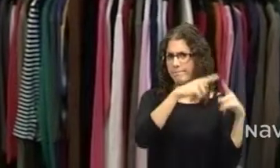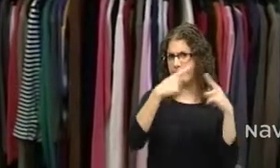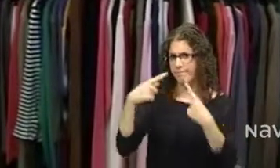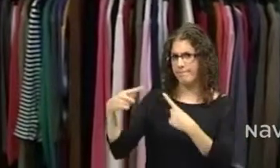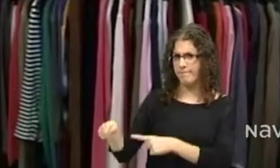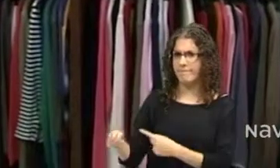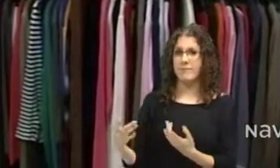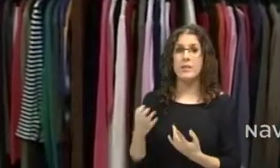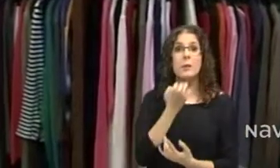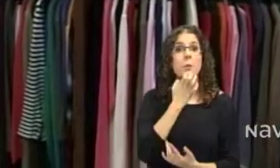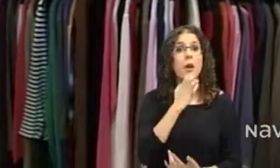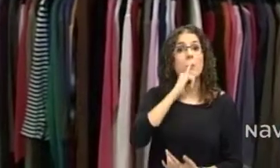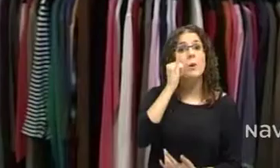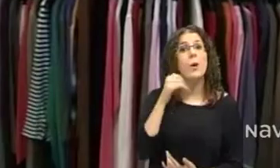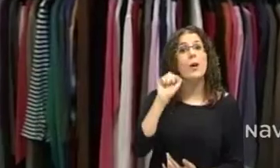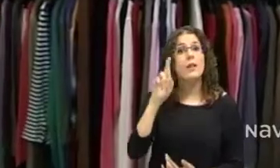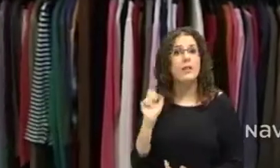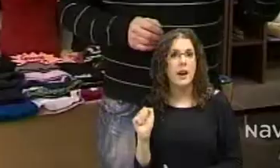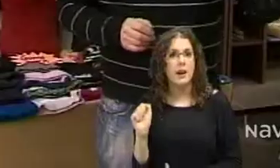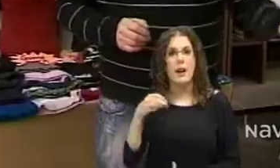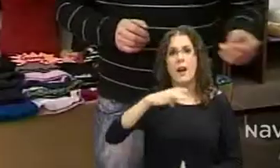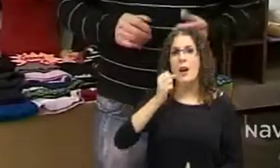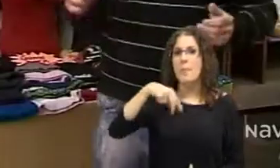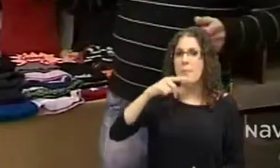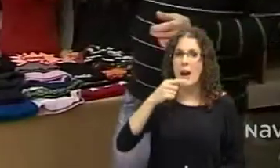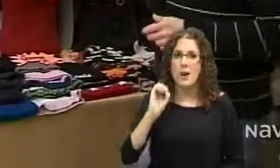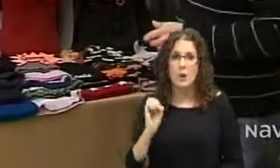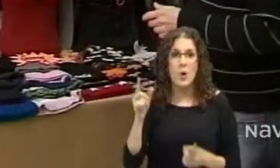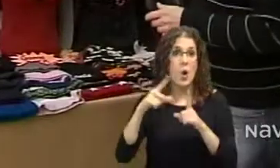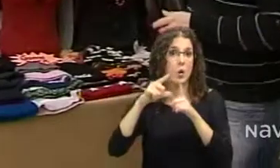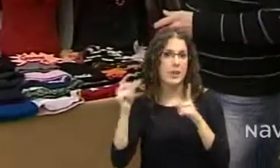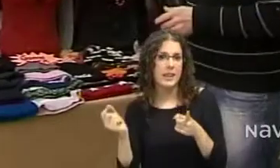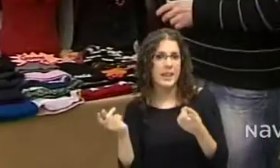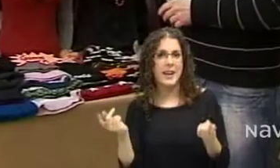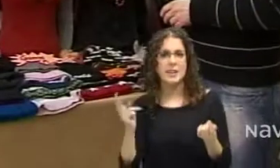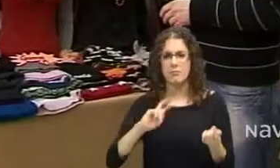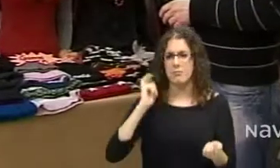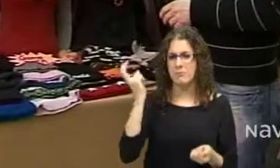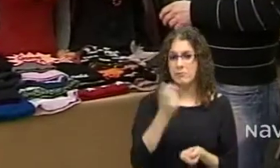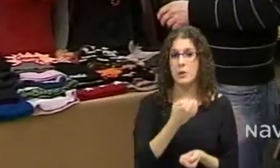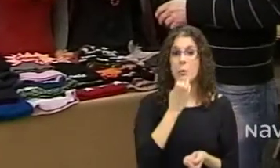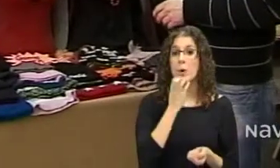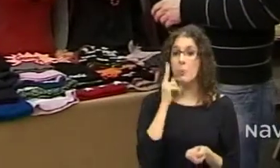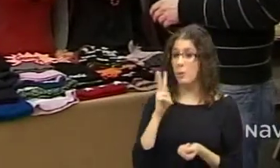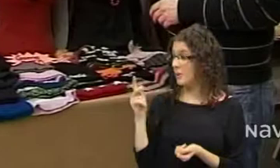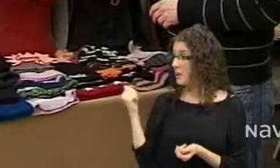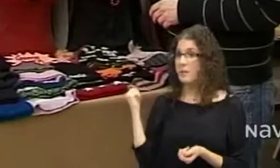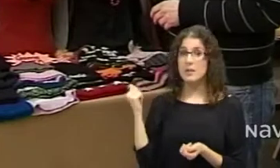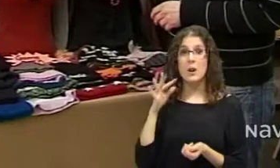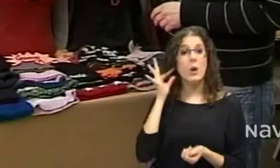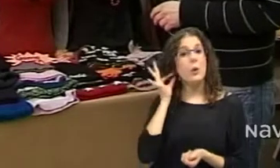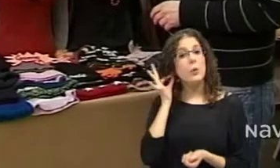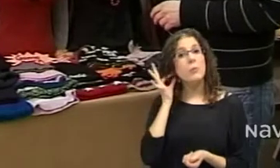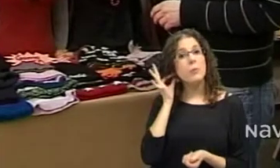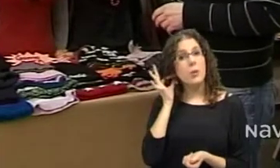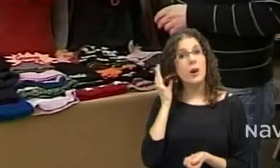Hay desde Zara, Bershka, Mango, Corte Inglés, Massimo Dutti. Por ejemplo, esta misma de mujer es de Massimo Dutti, está pesada